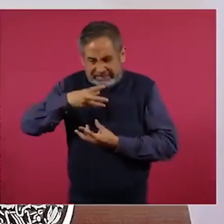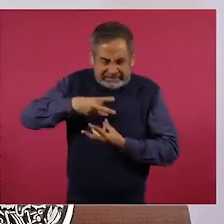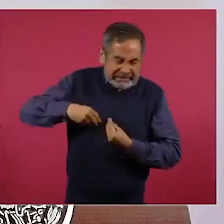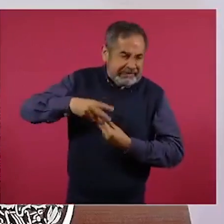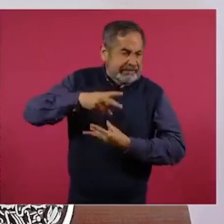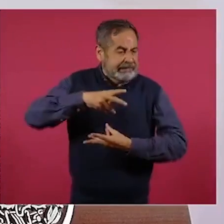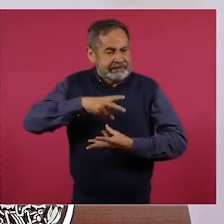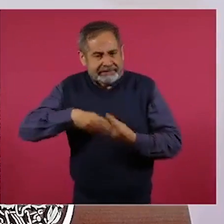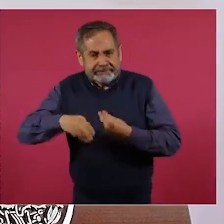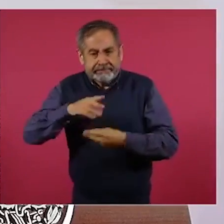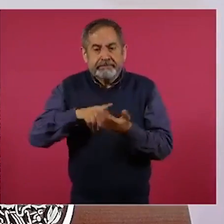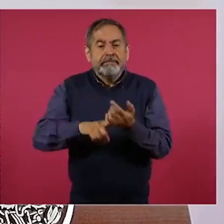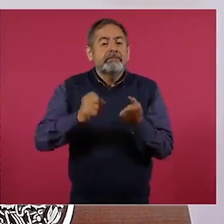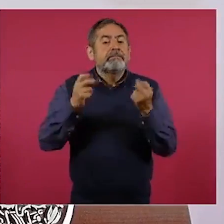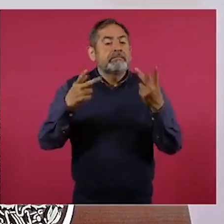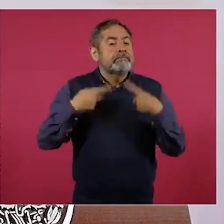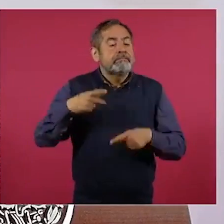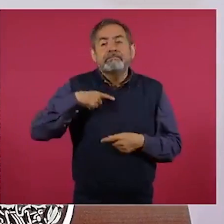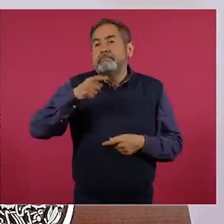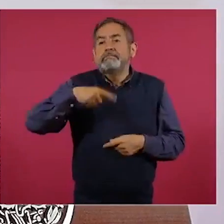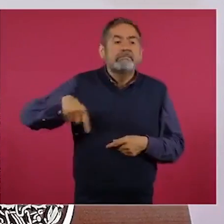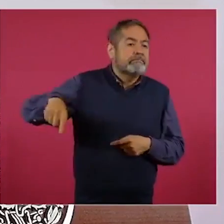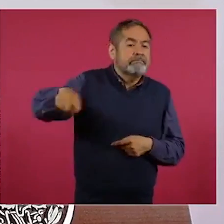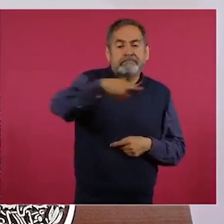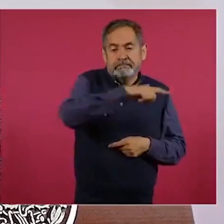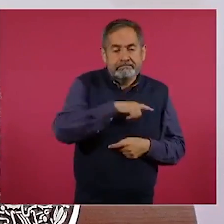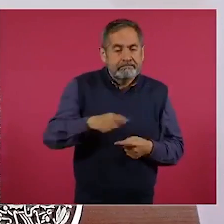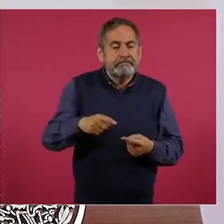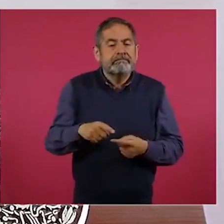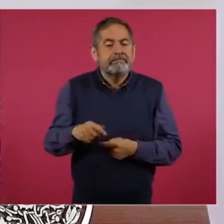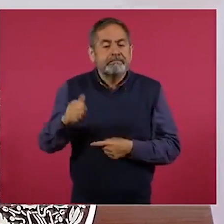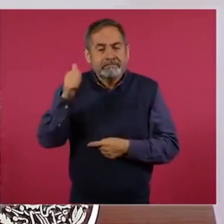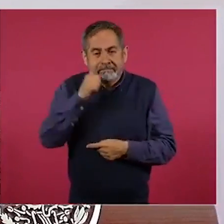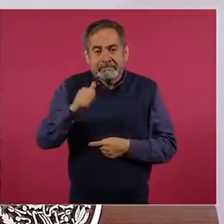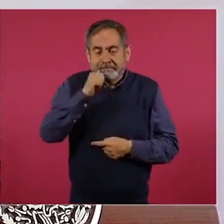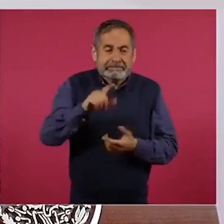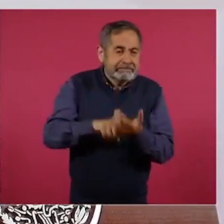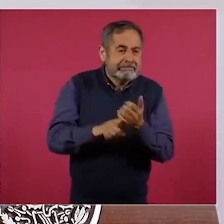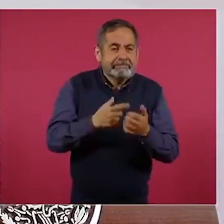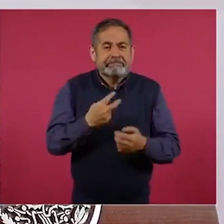siempre en crisis.